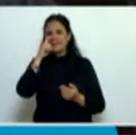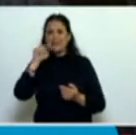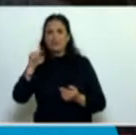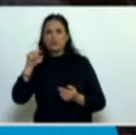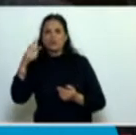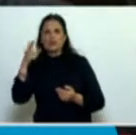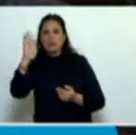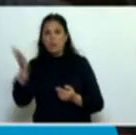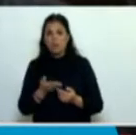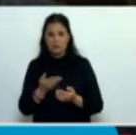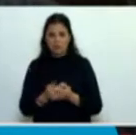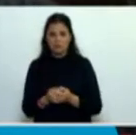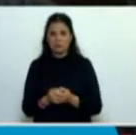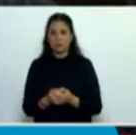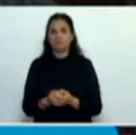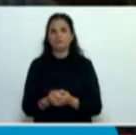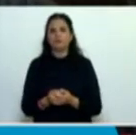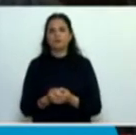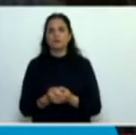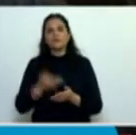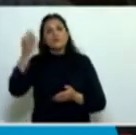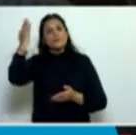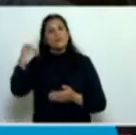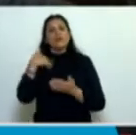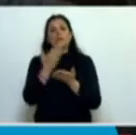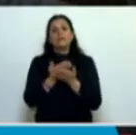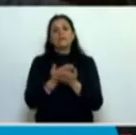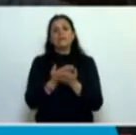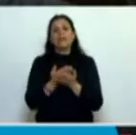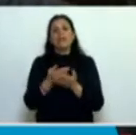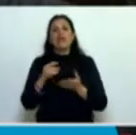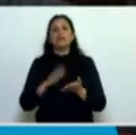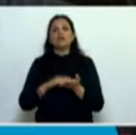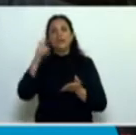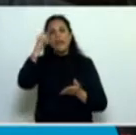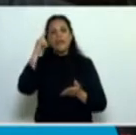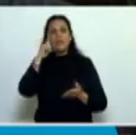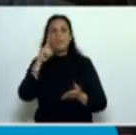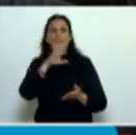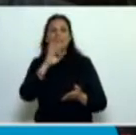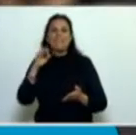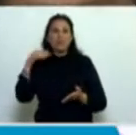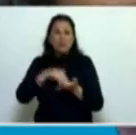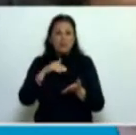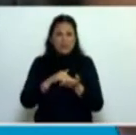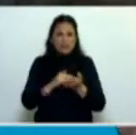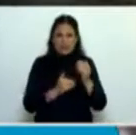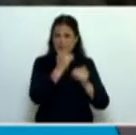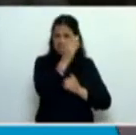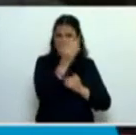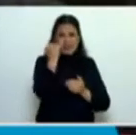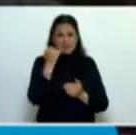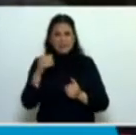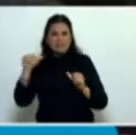.3%, se había planteado un superávit de 10.500 millones y terminó con un déficit de